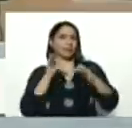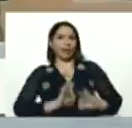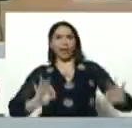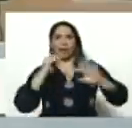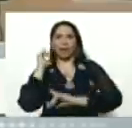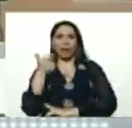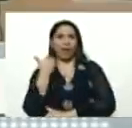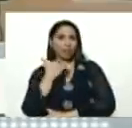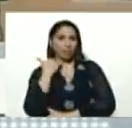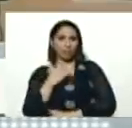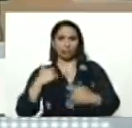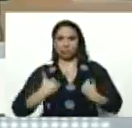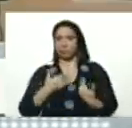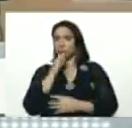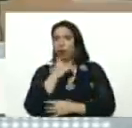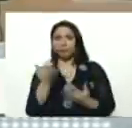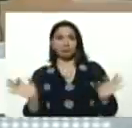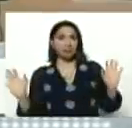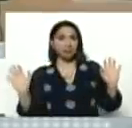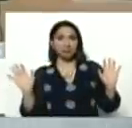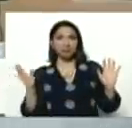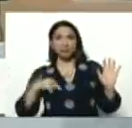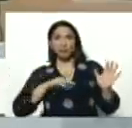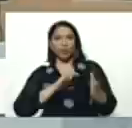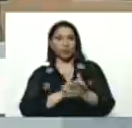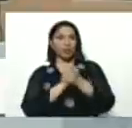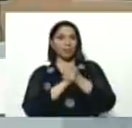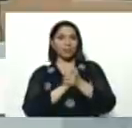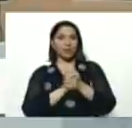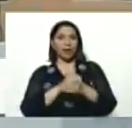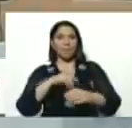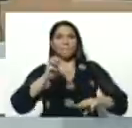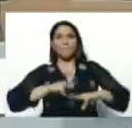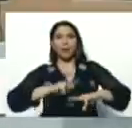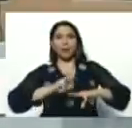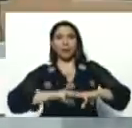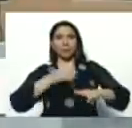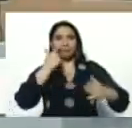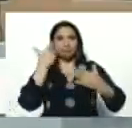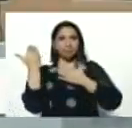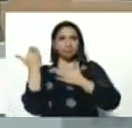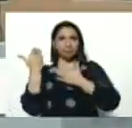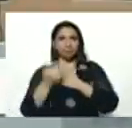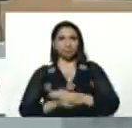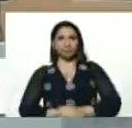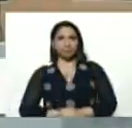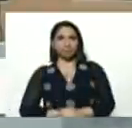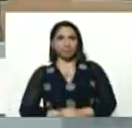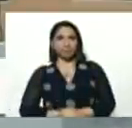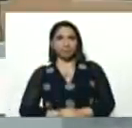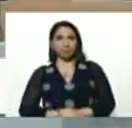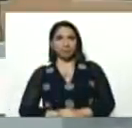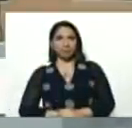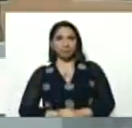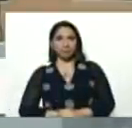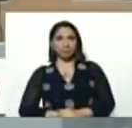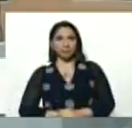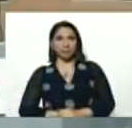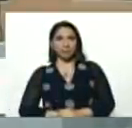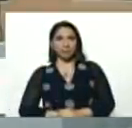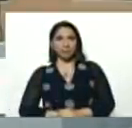incansable, nuestra querida compañera, Blanca Ecao, Blanca Ecao, que Ecao con su,